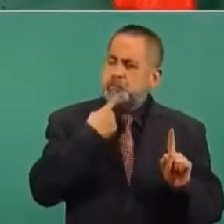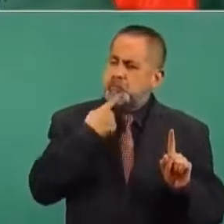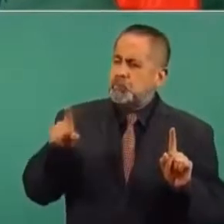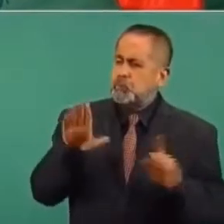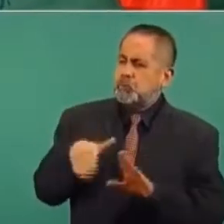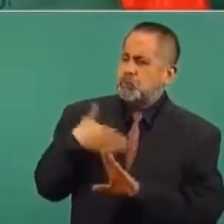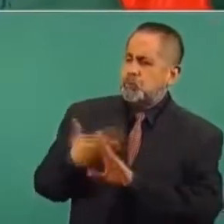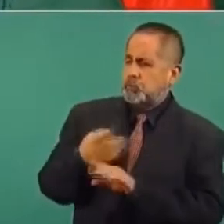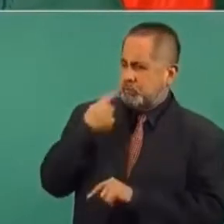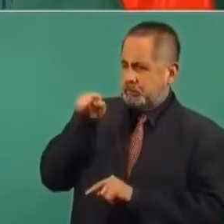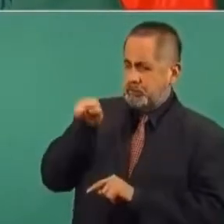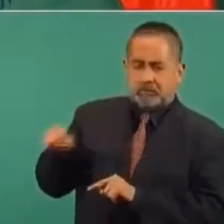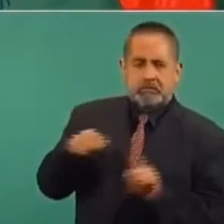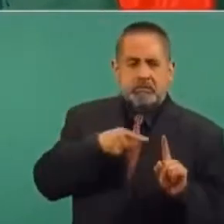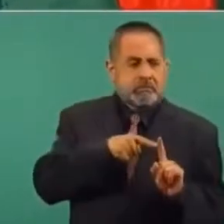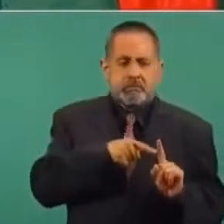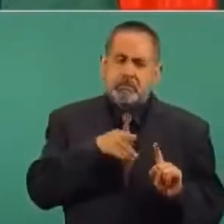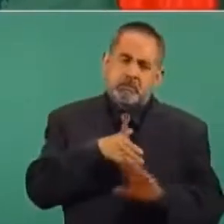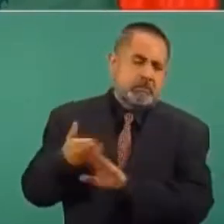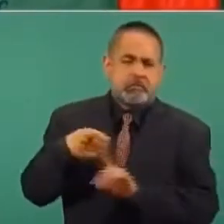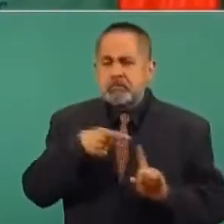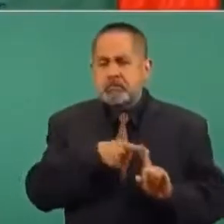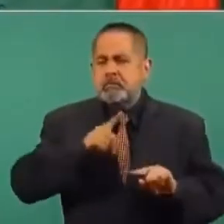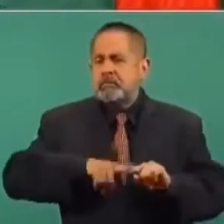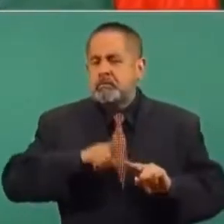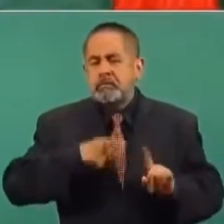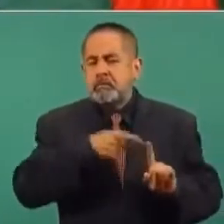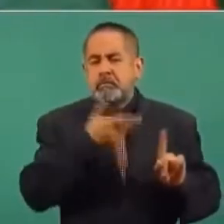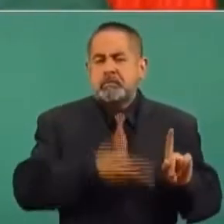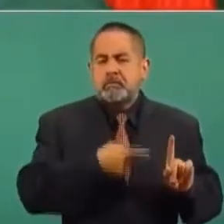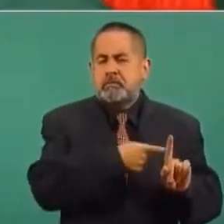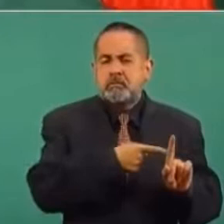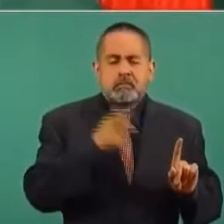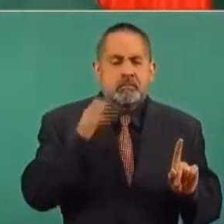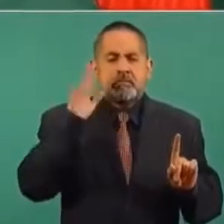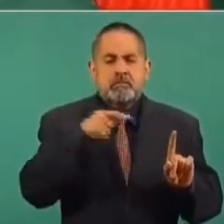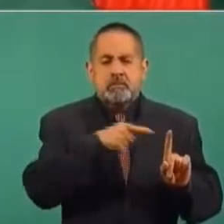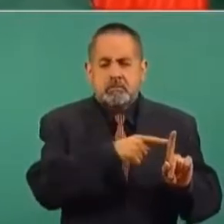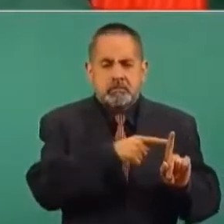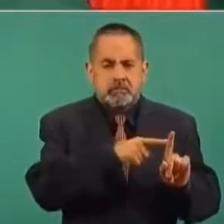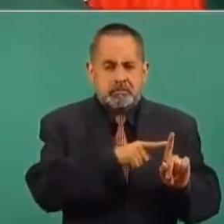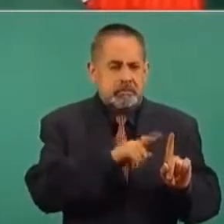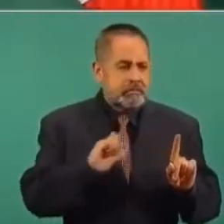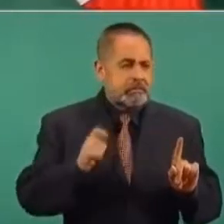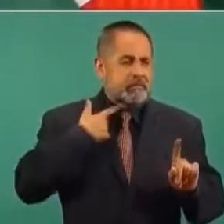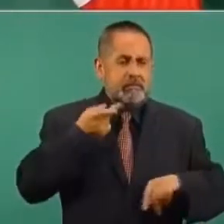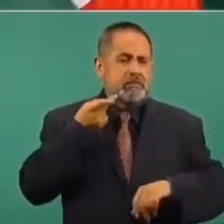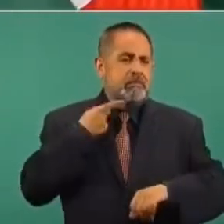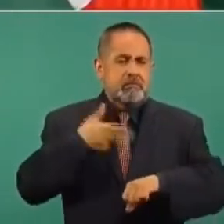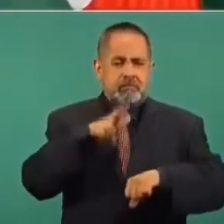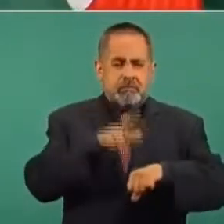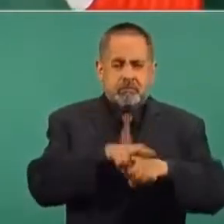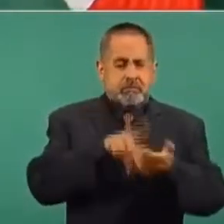de Félix fue el exprocurador